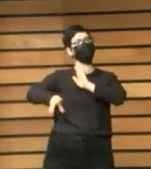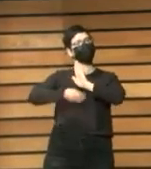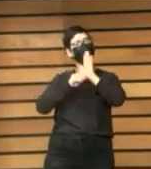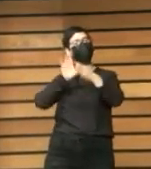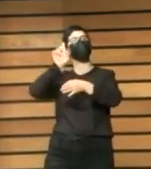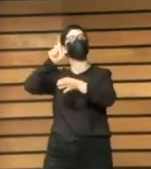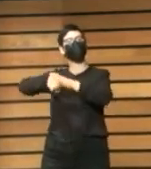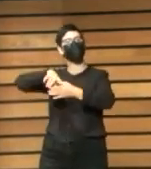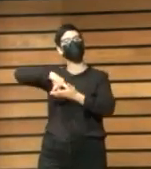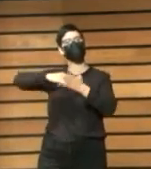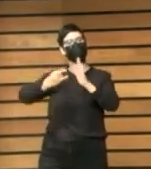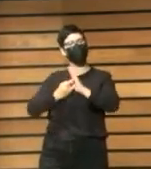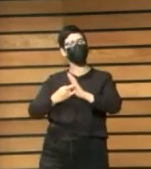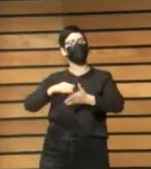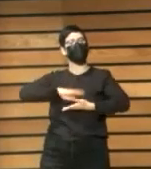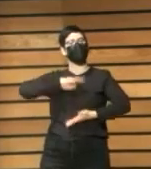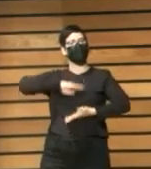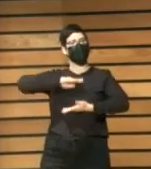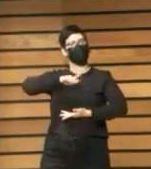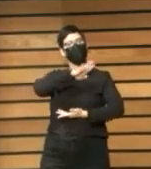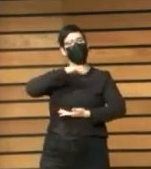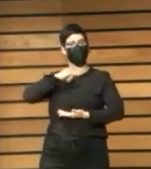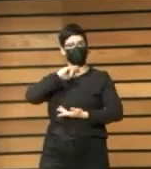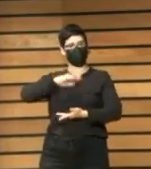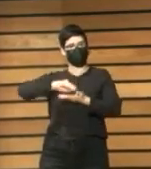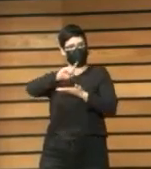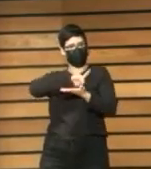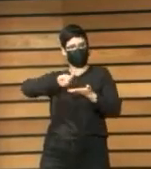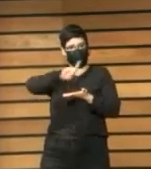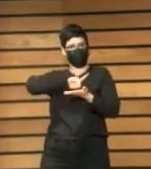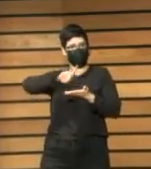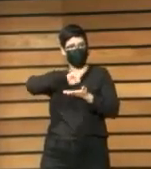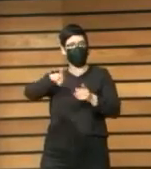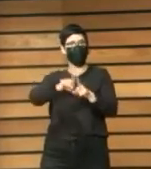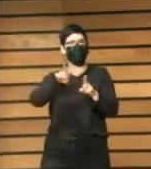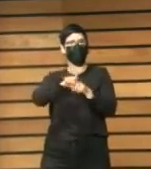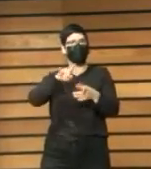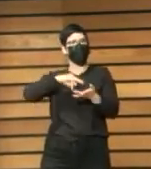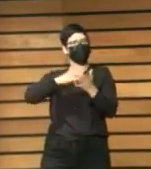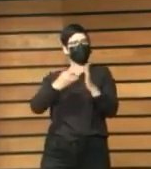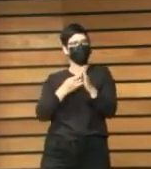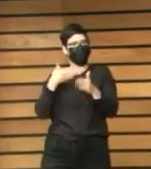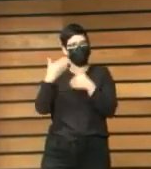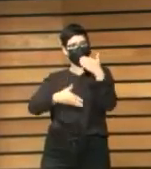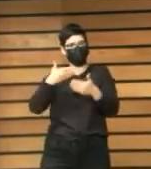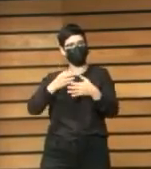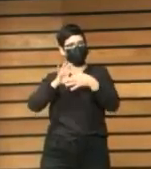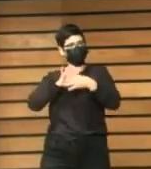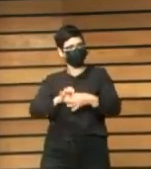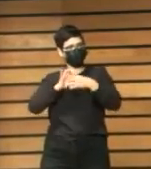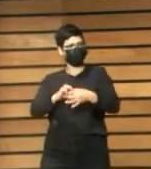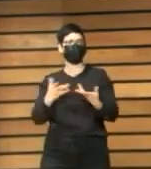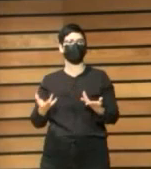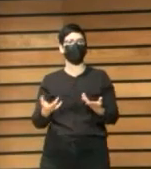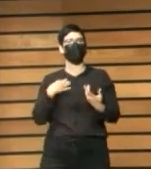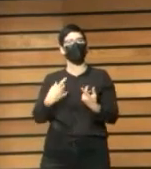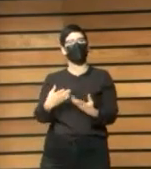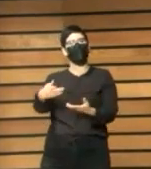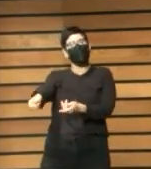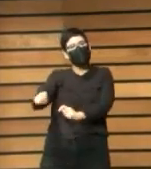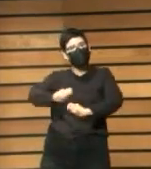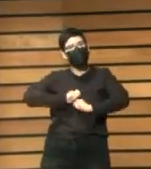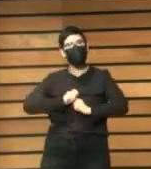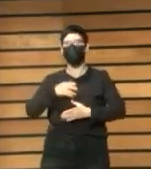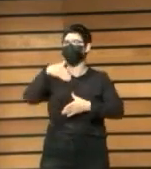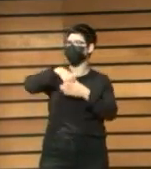proyectos de capacitación digital de una forma más sistemática que hasta ahora pues dotándoles de contenidos medios